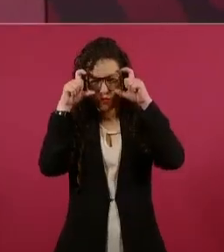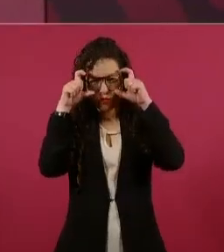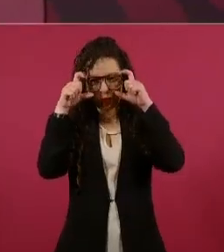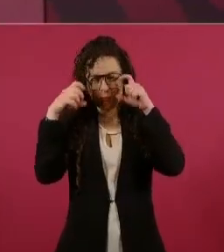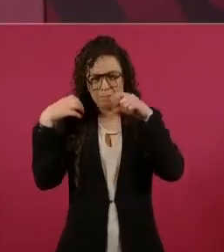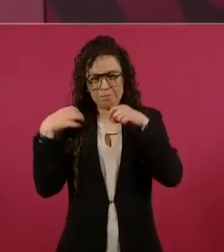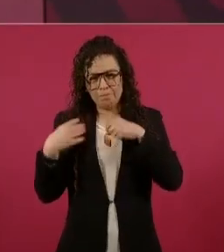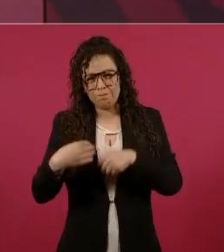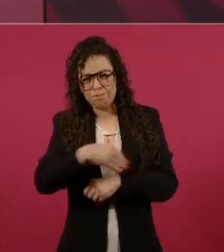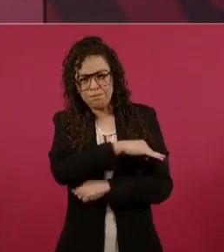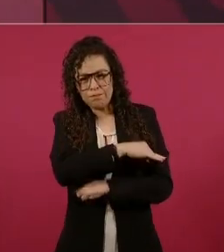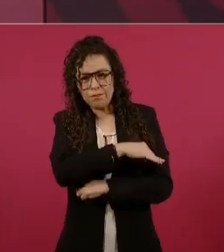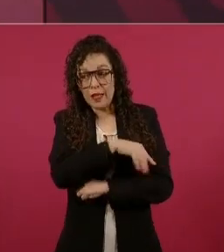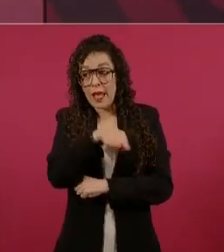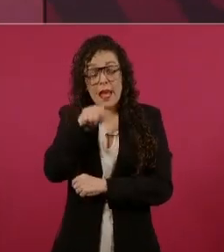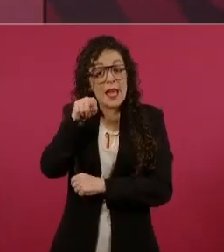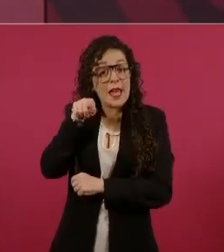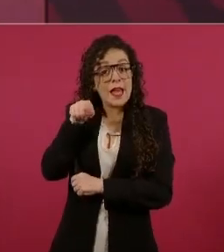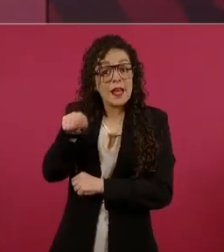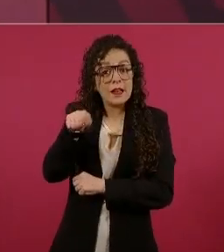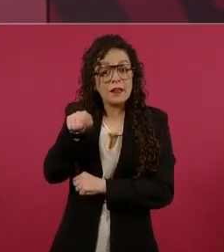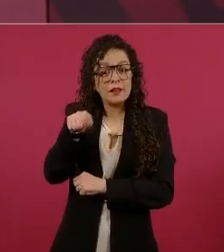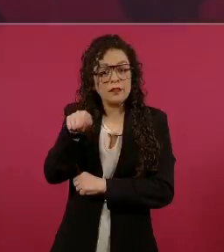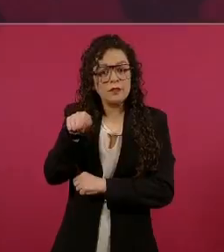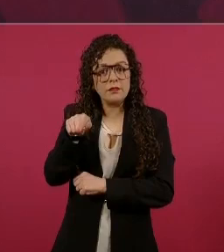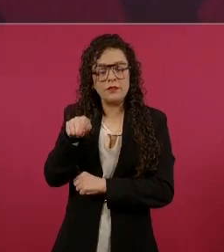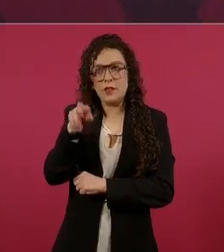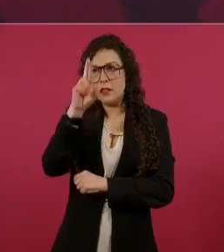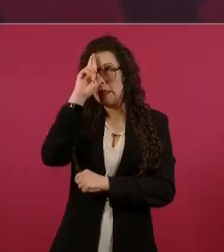decía, no entiendo a los cristianos,